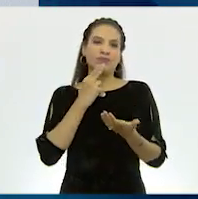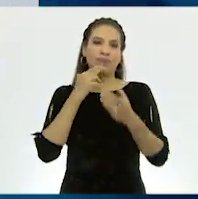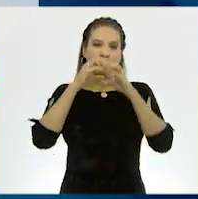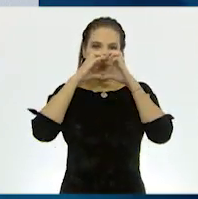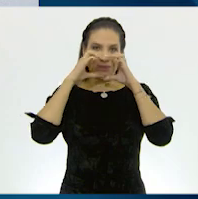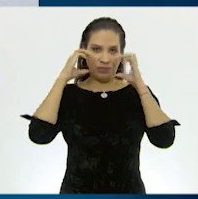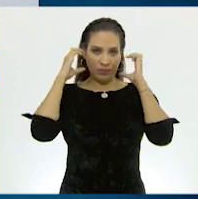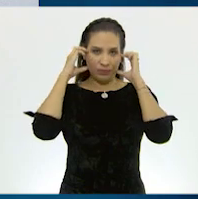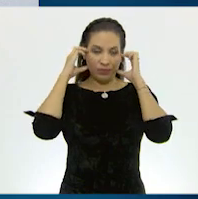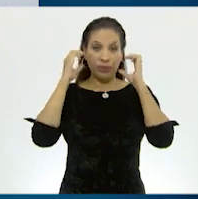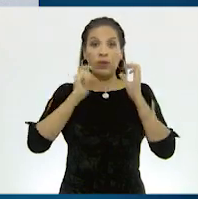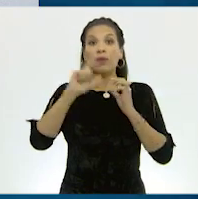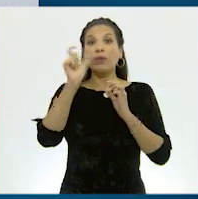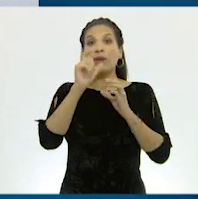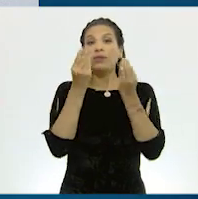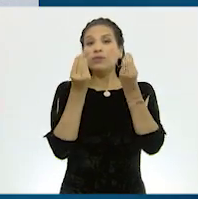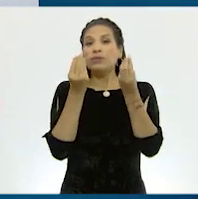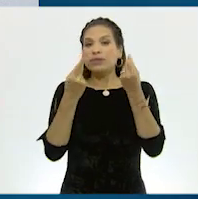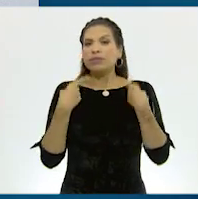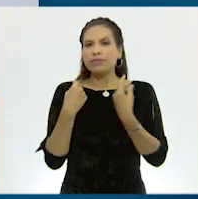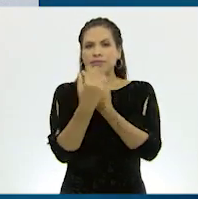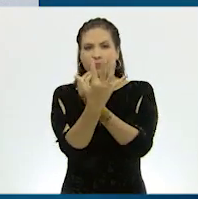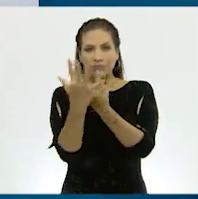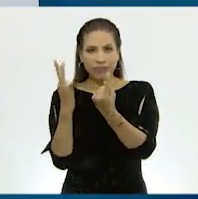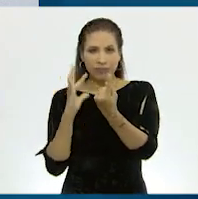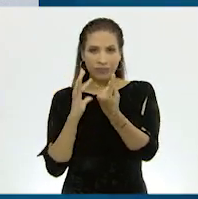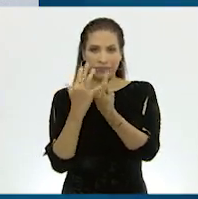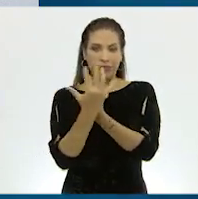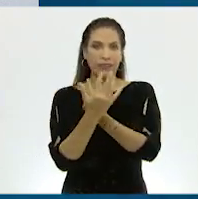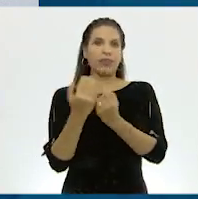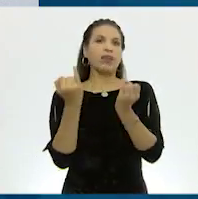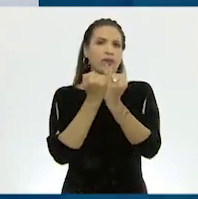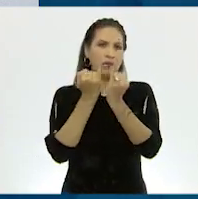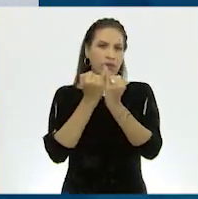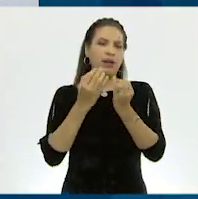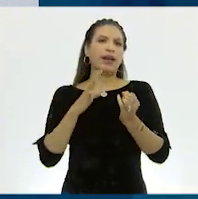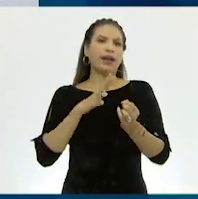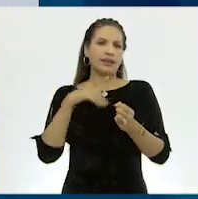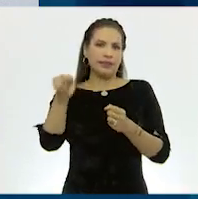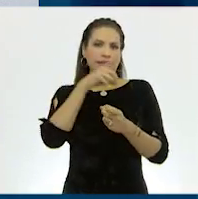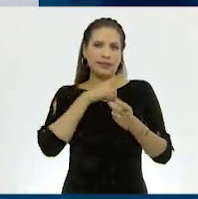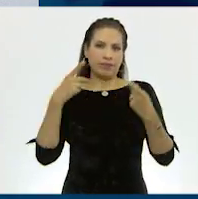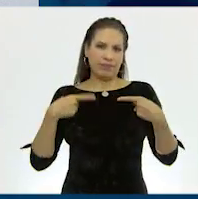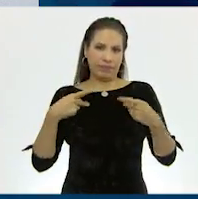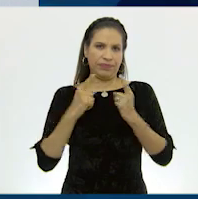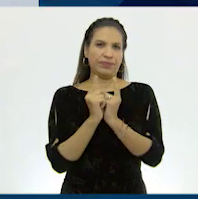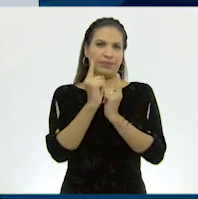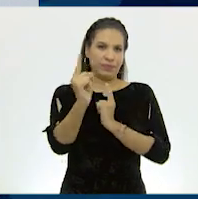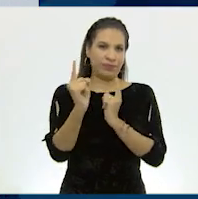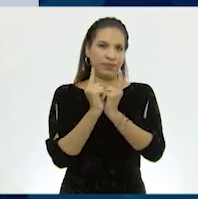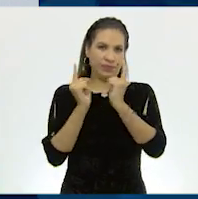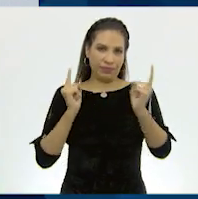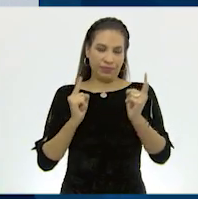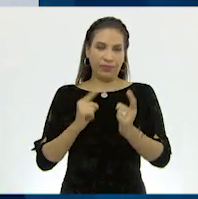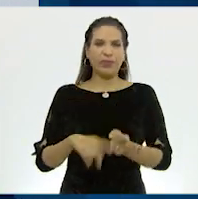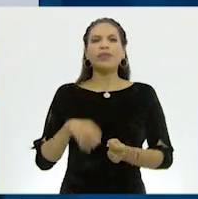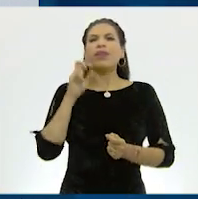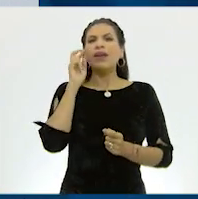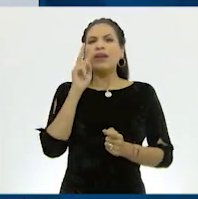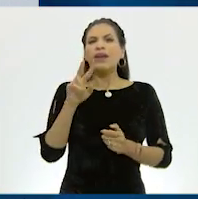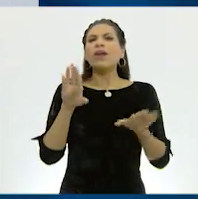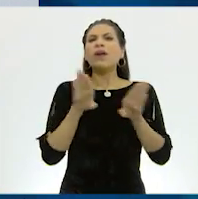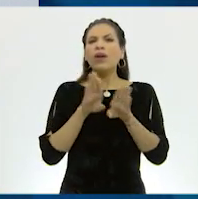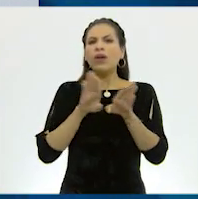cubrebocas cuando haya mucha gente alrededor y también mantener la sana distancia. ¡Vamos a ver